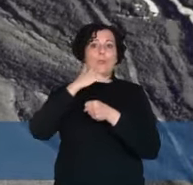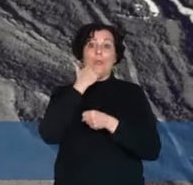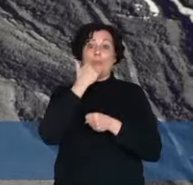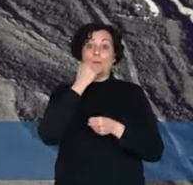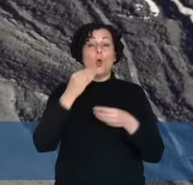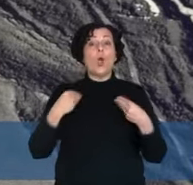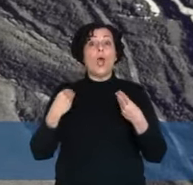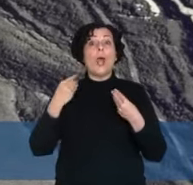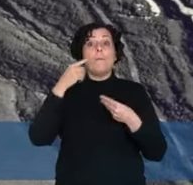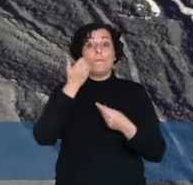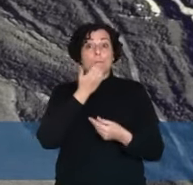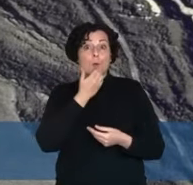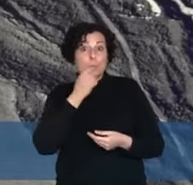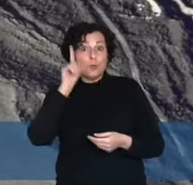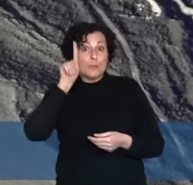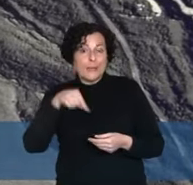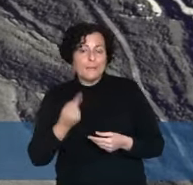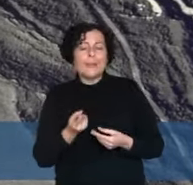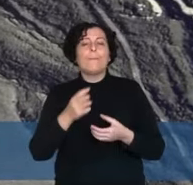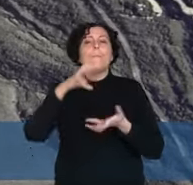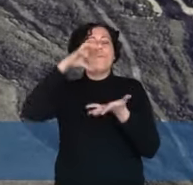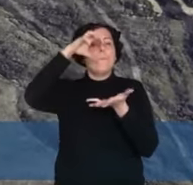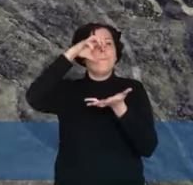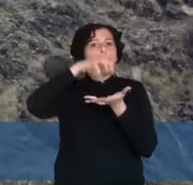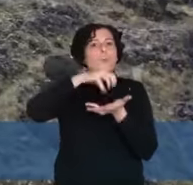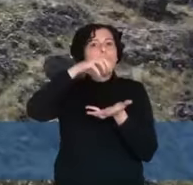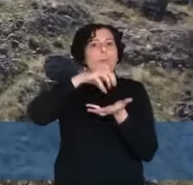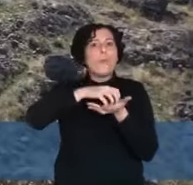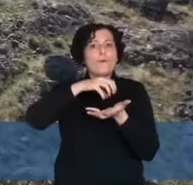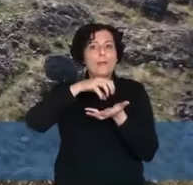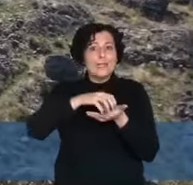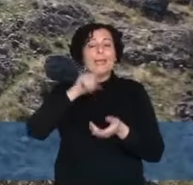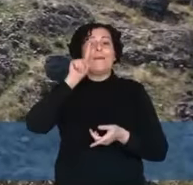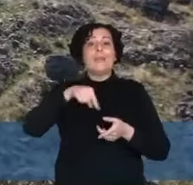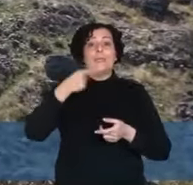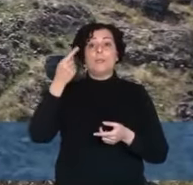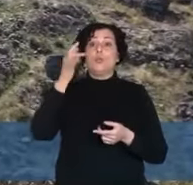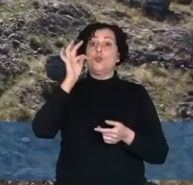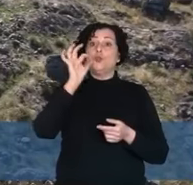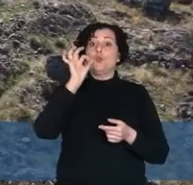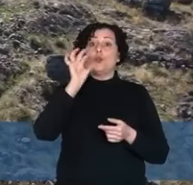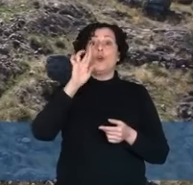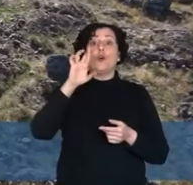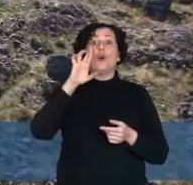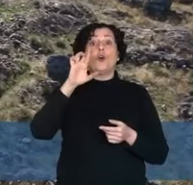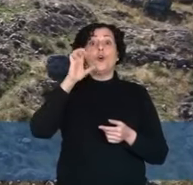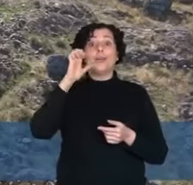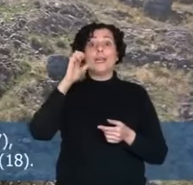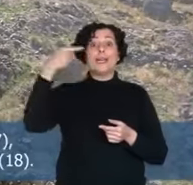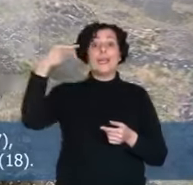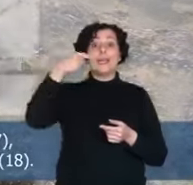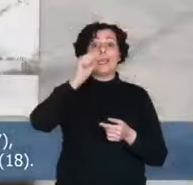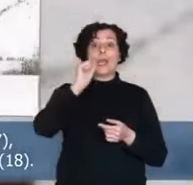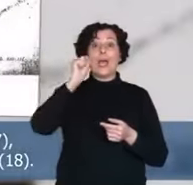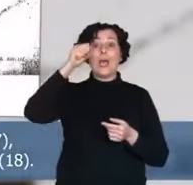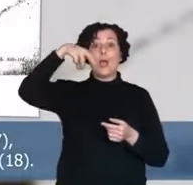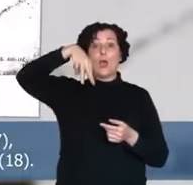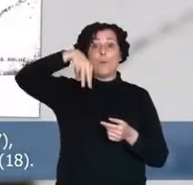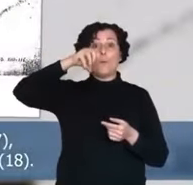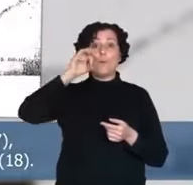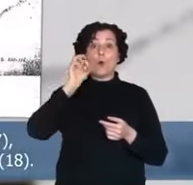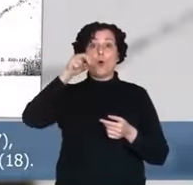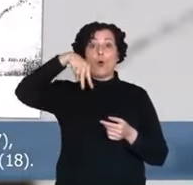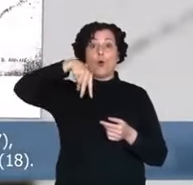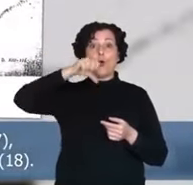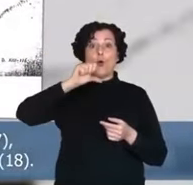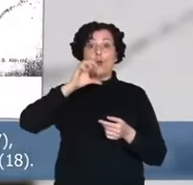junto con el fuerte de San Carlos de Puebla de Sanabria y el fuerte nuevo de Torregamones. Se empezó a construir a